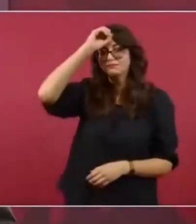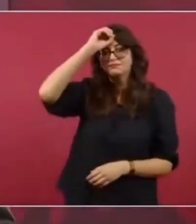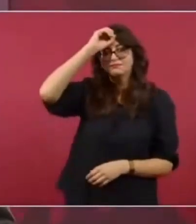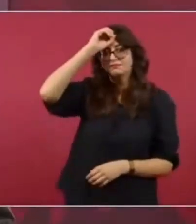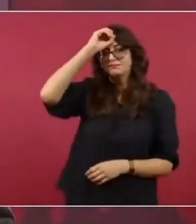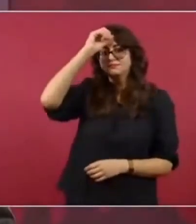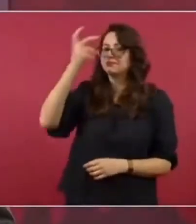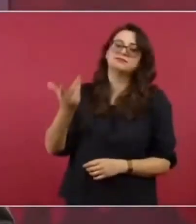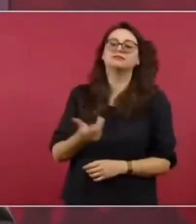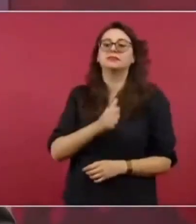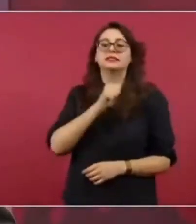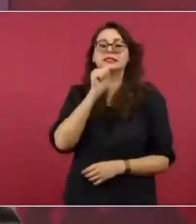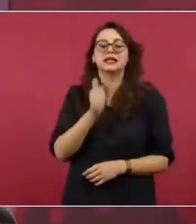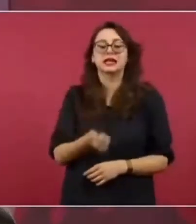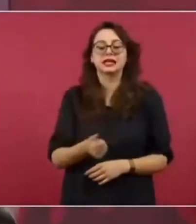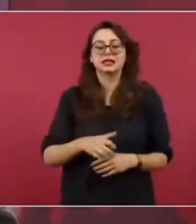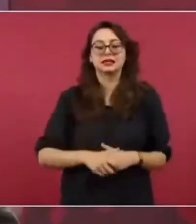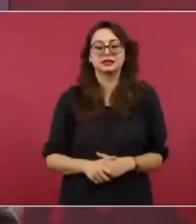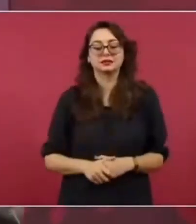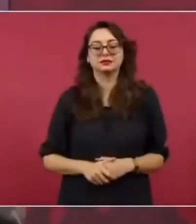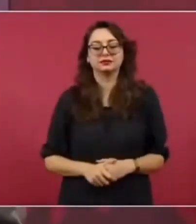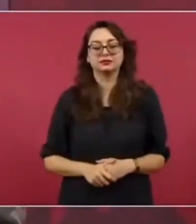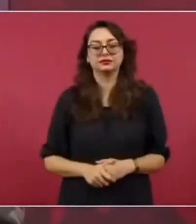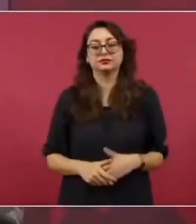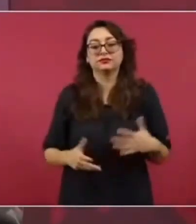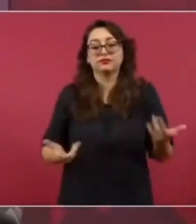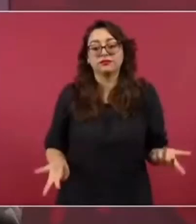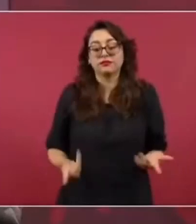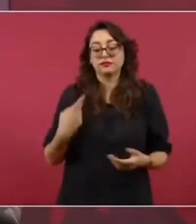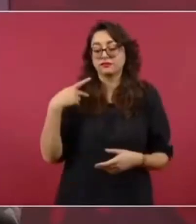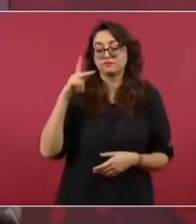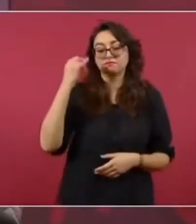firma para dejar en libertad